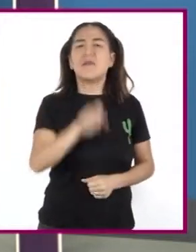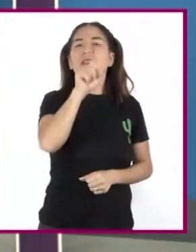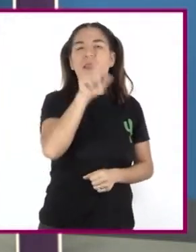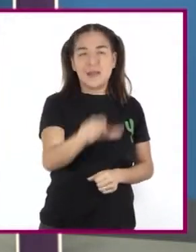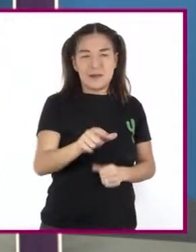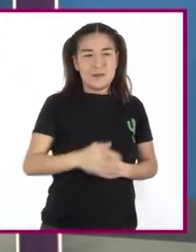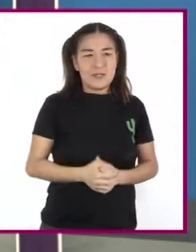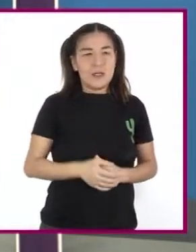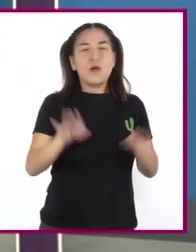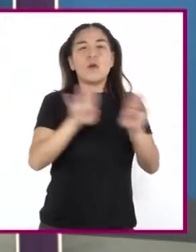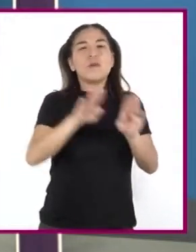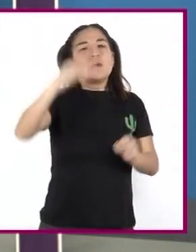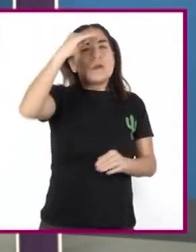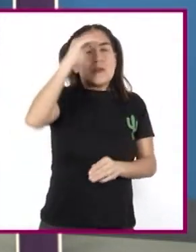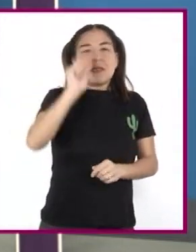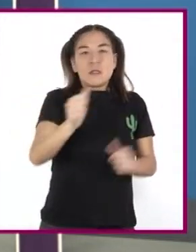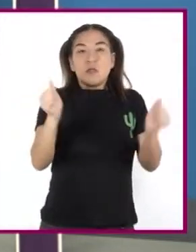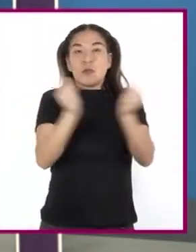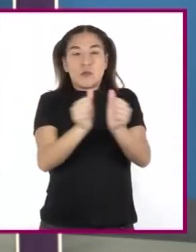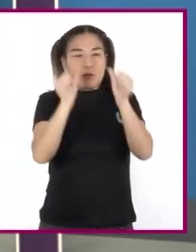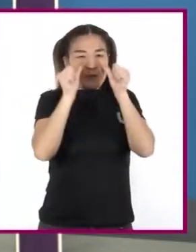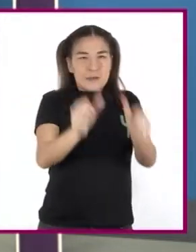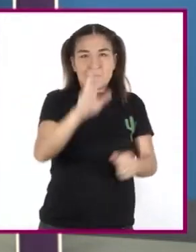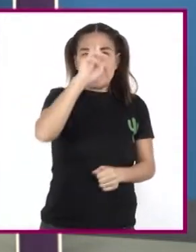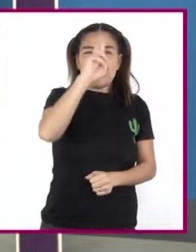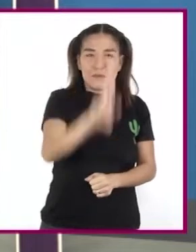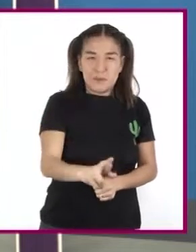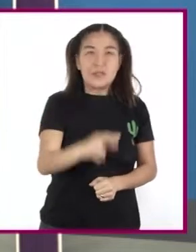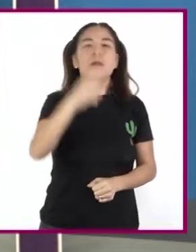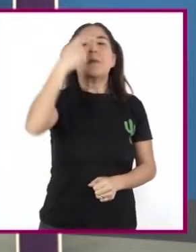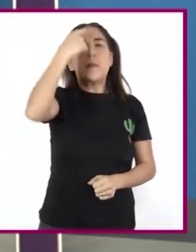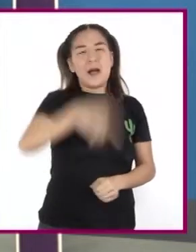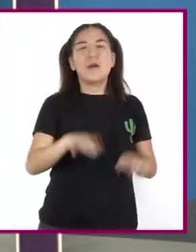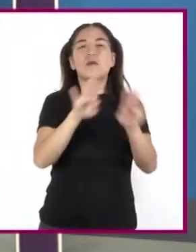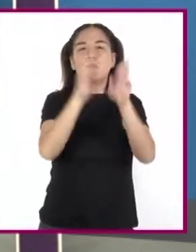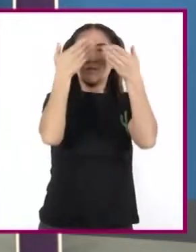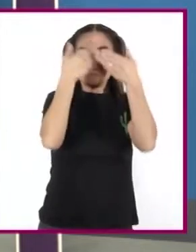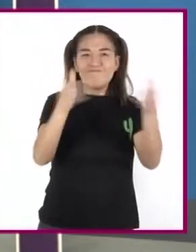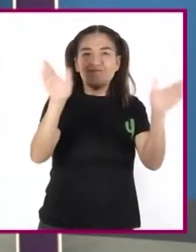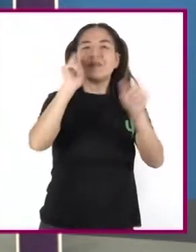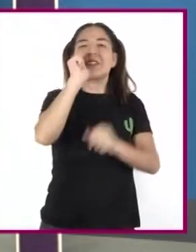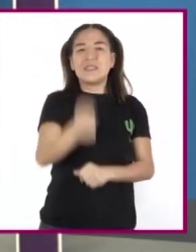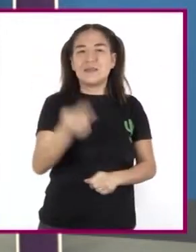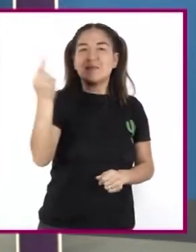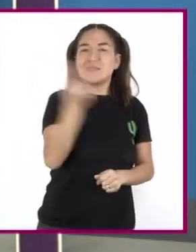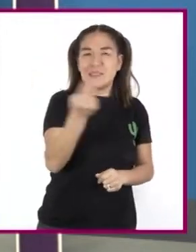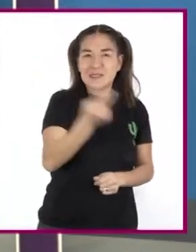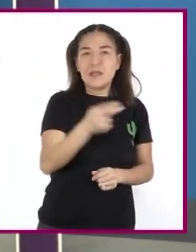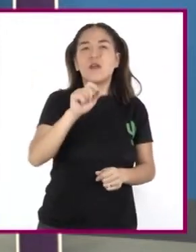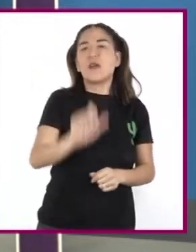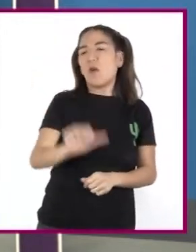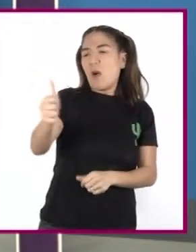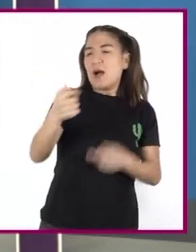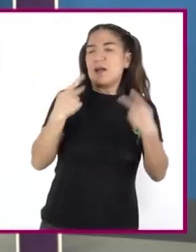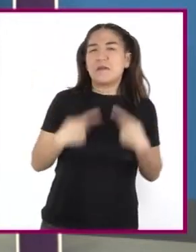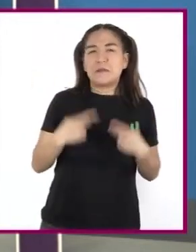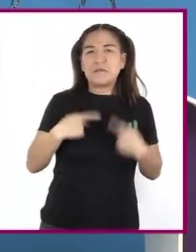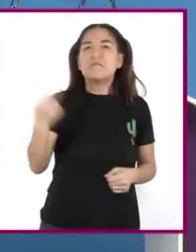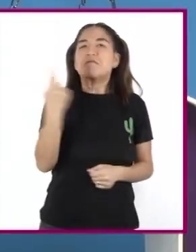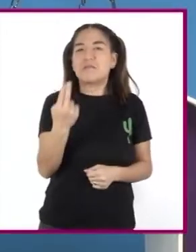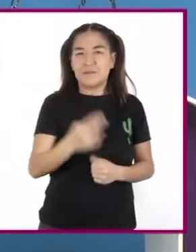Supone Escuchar con respeto Y apertura A las necesidades De las Y los demás